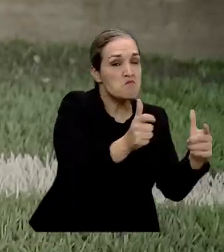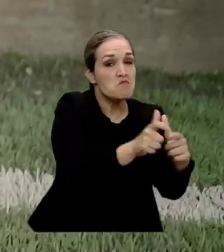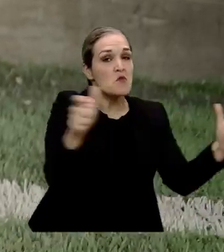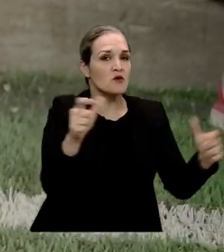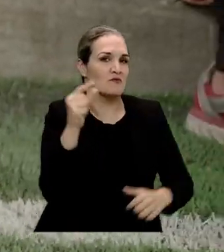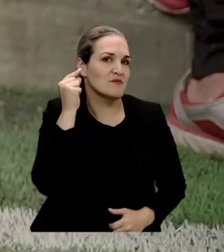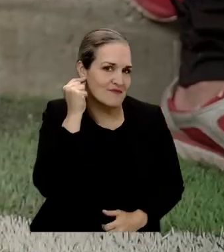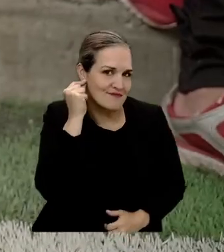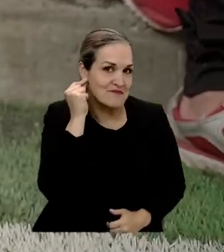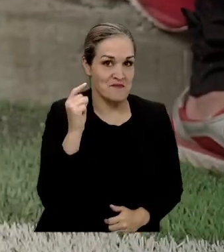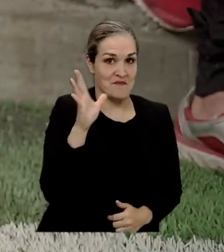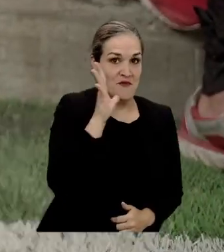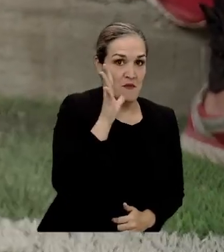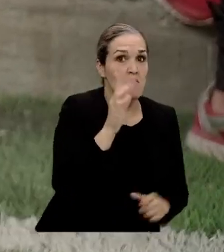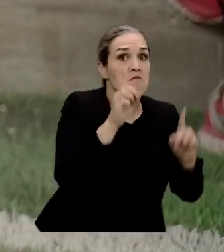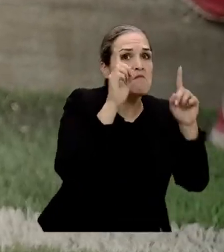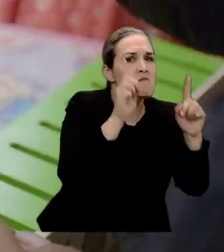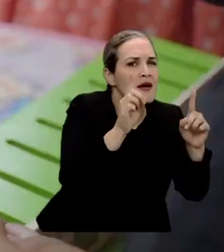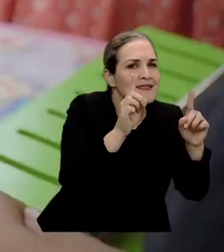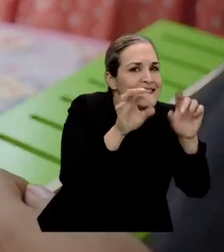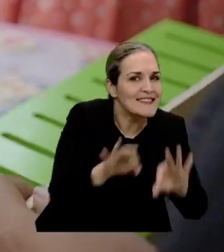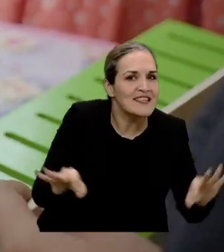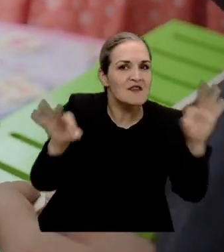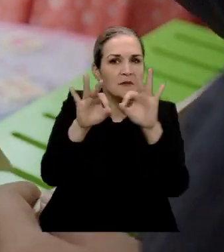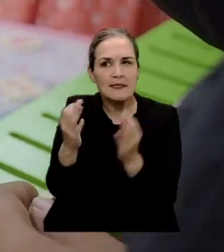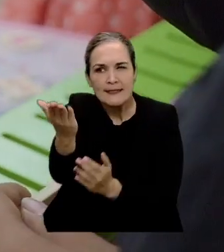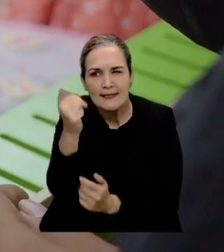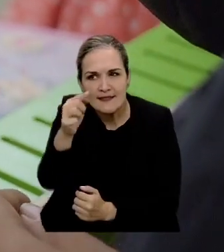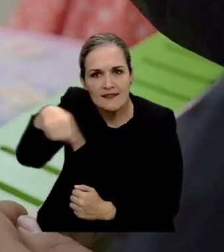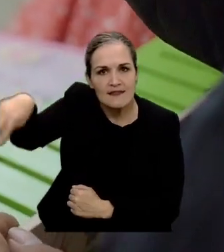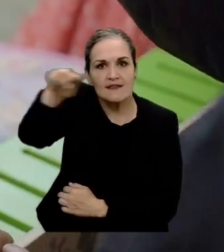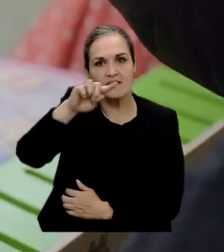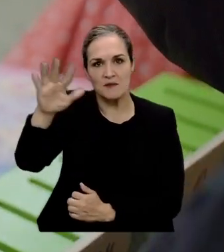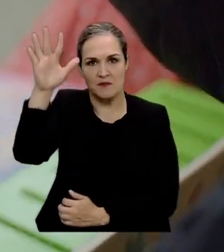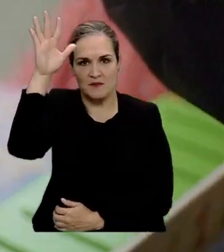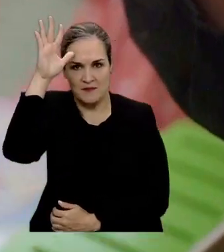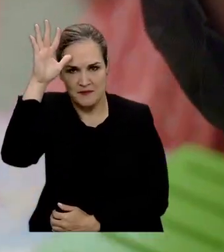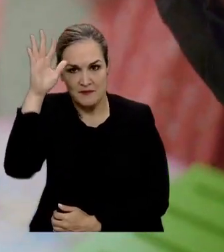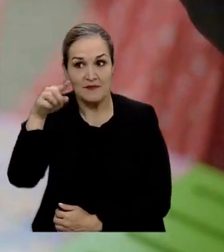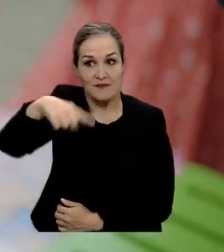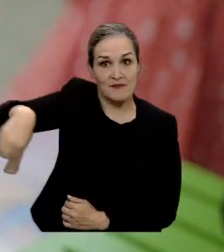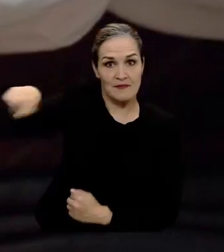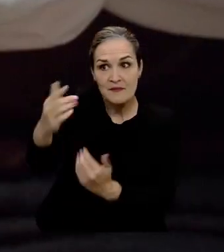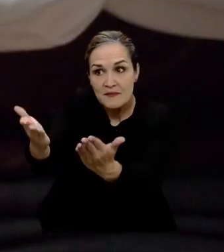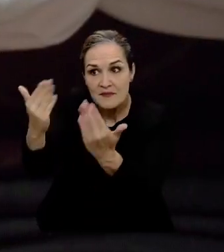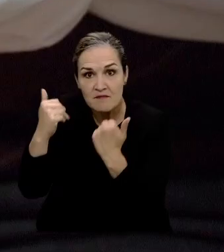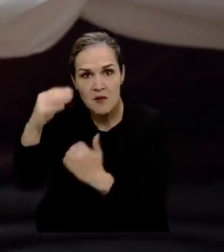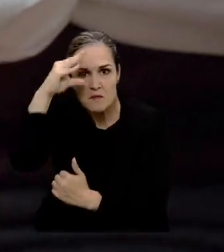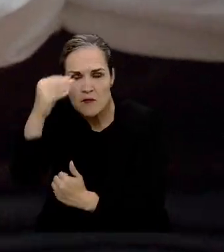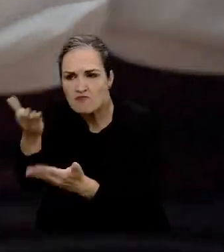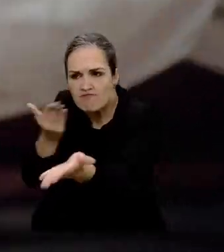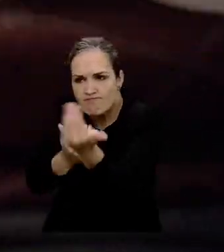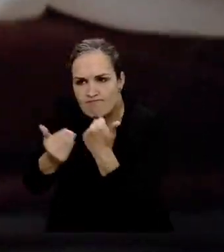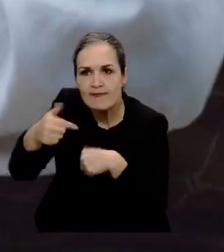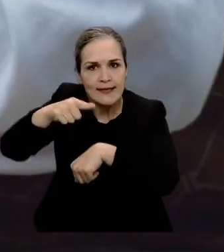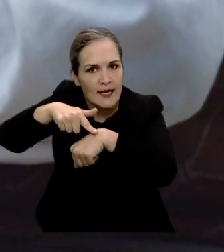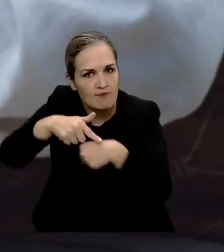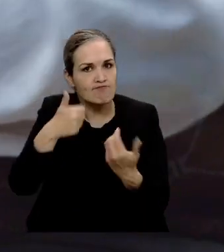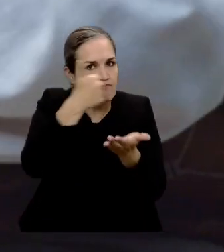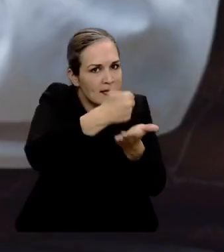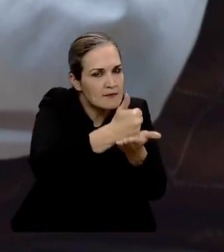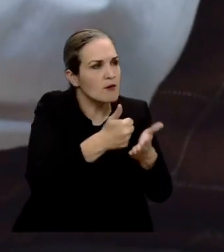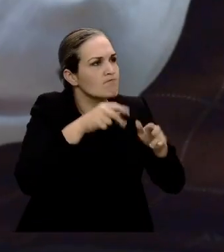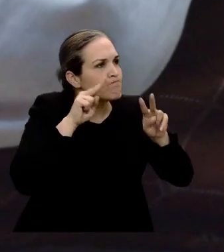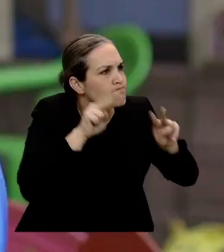actividades, lo cual consideramos muy valioso e importante. Pero también los papás, los varones que pueden hacerlo, muchas veces se sacan el tiempo para